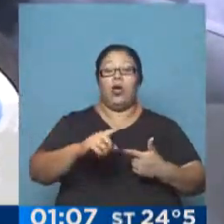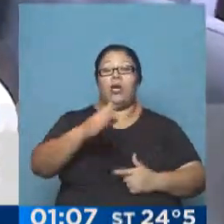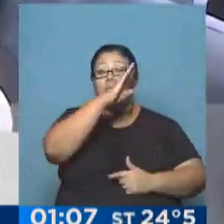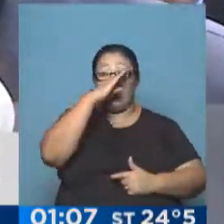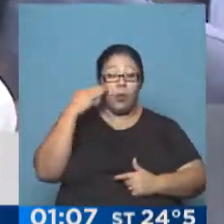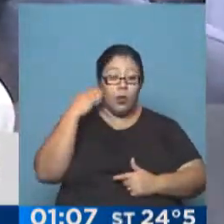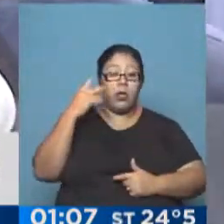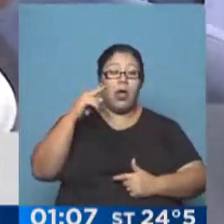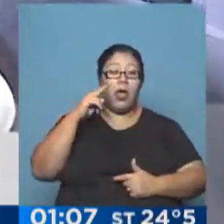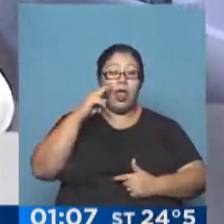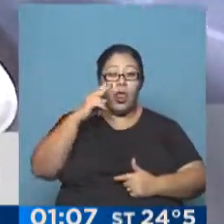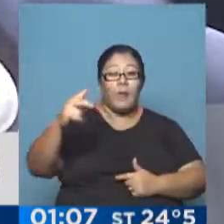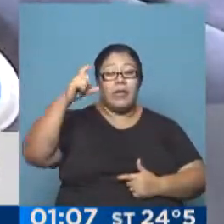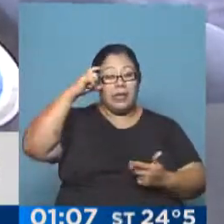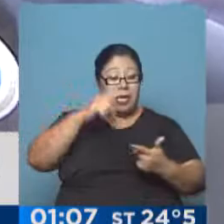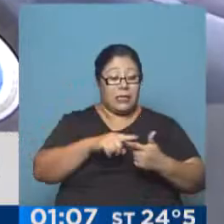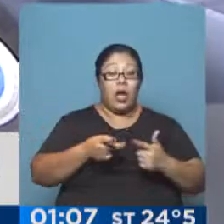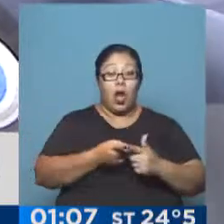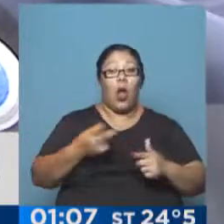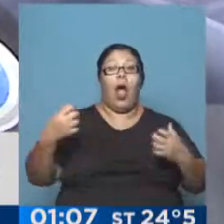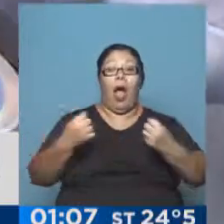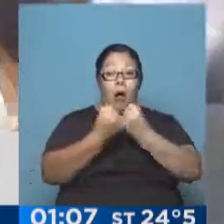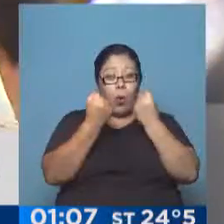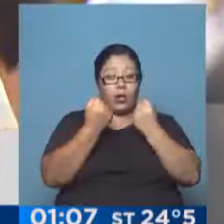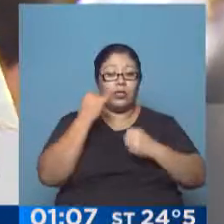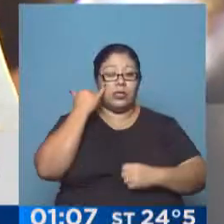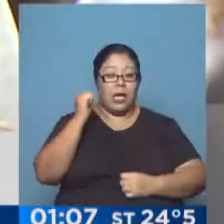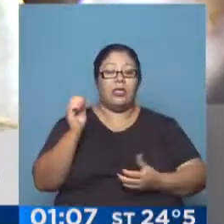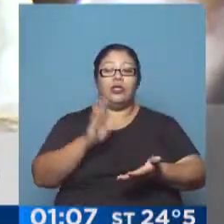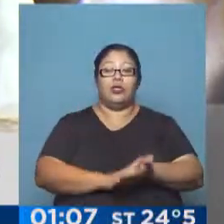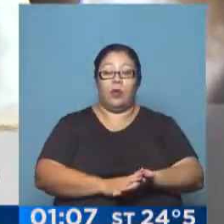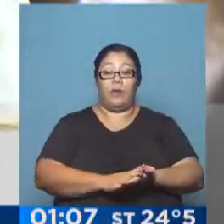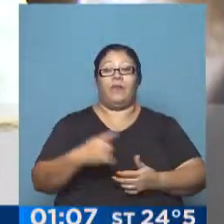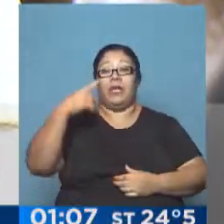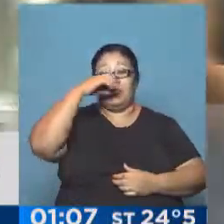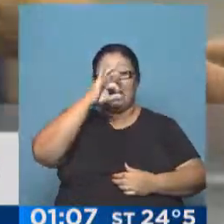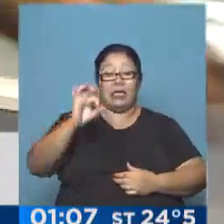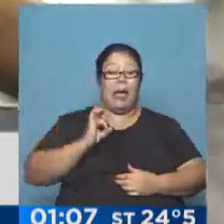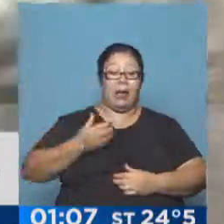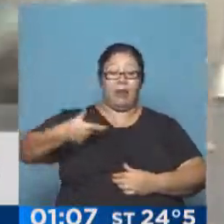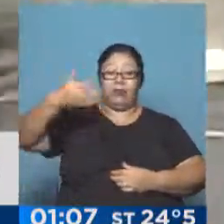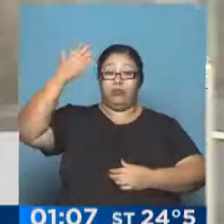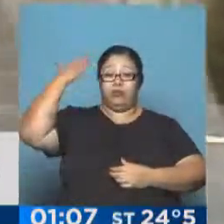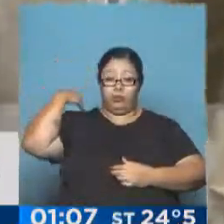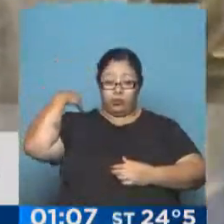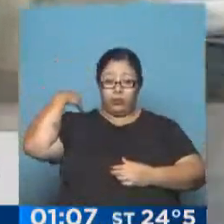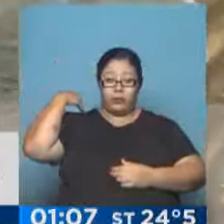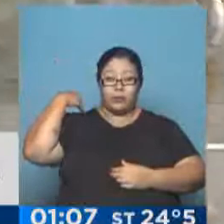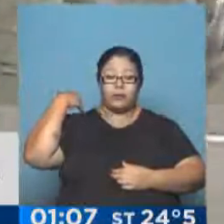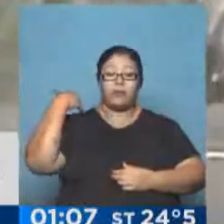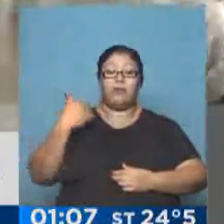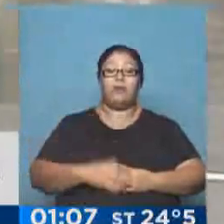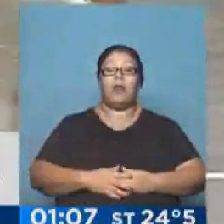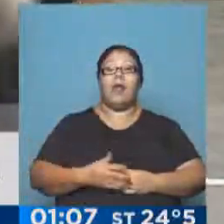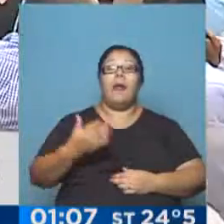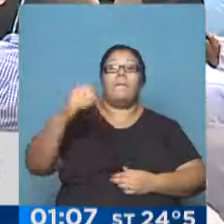buitres, y así como hoy se recordaba que hace 70 años era Braden o Perón, hoy es patrio buitre. Entre las principales